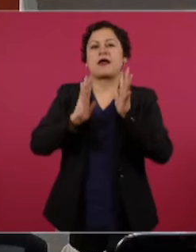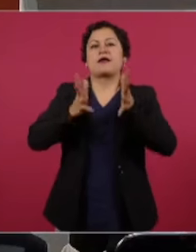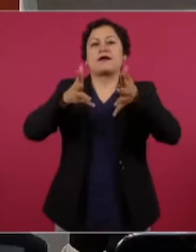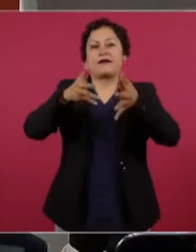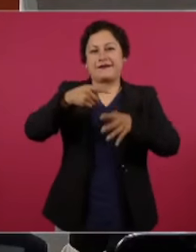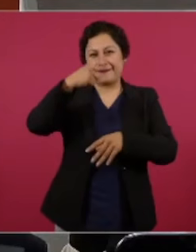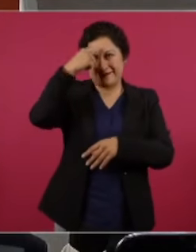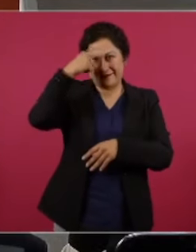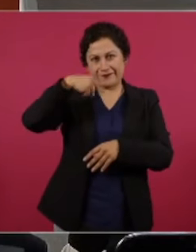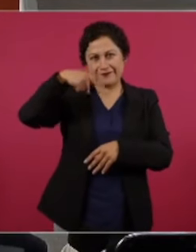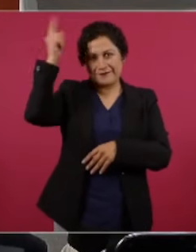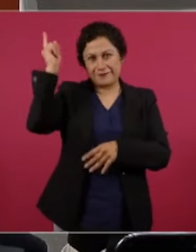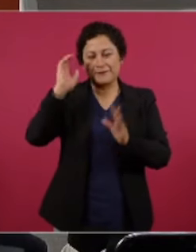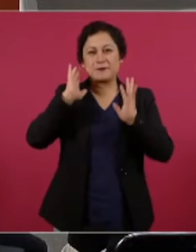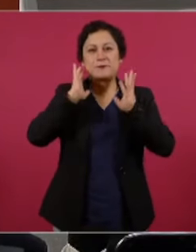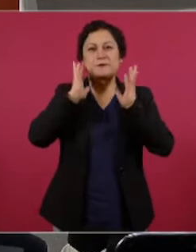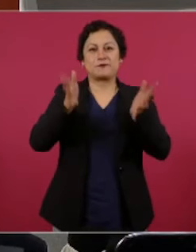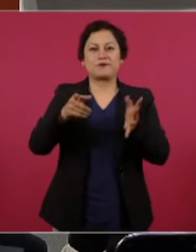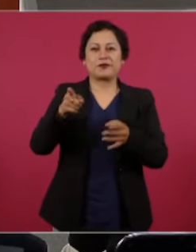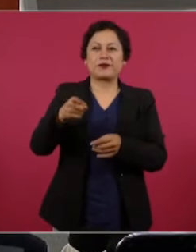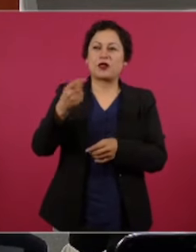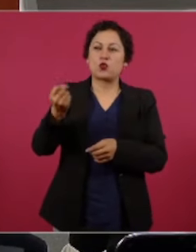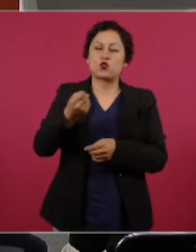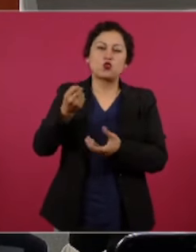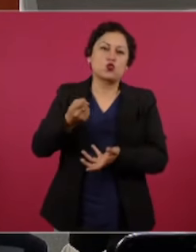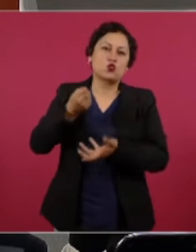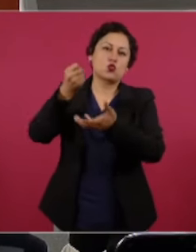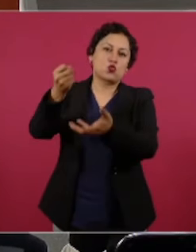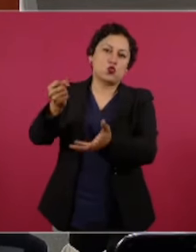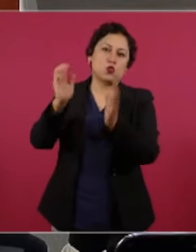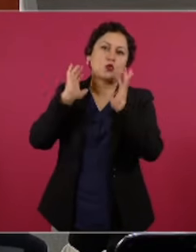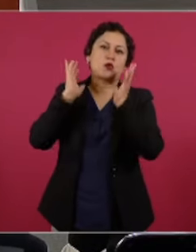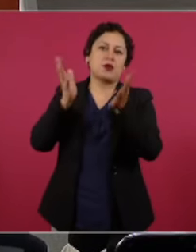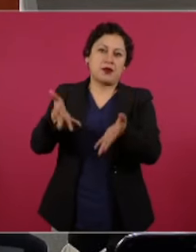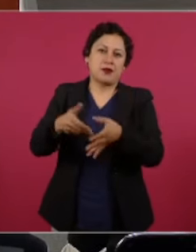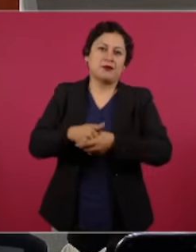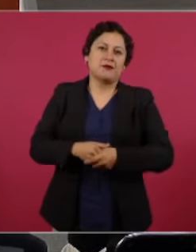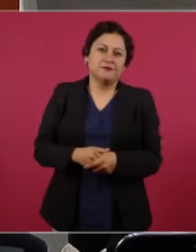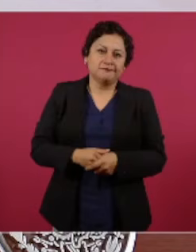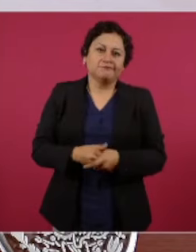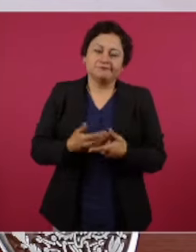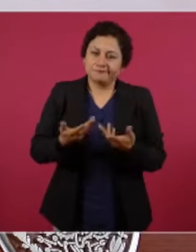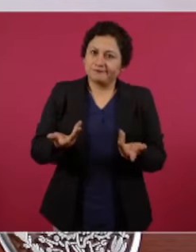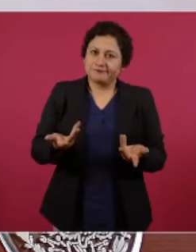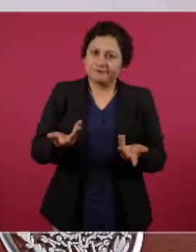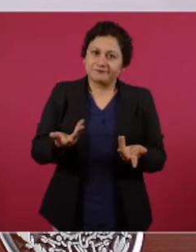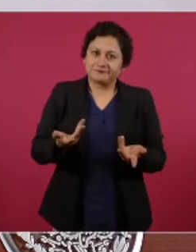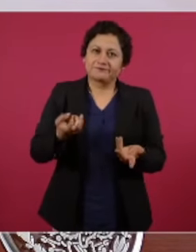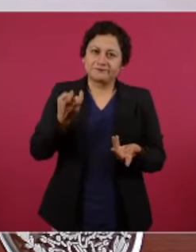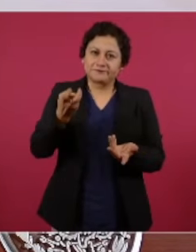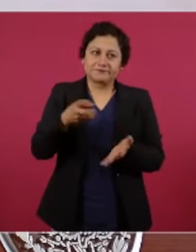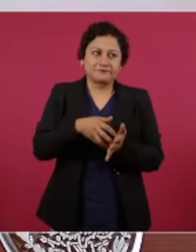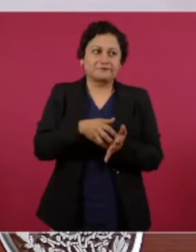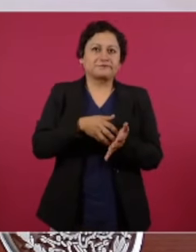mandaron una parte. Entonces, ya tenemos ahí un ahorro,